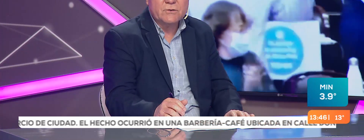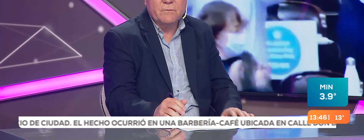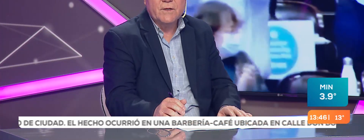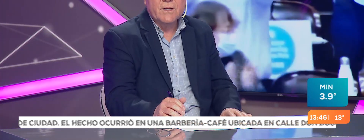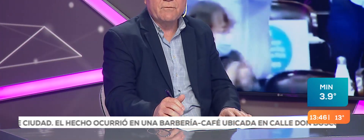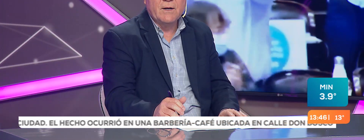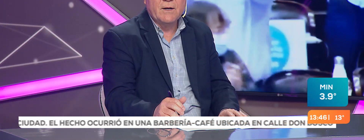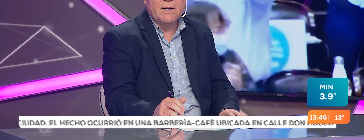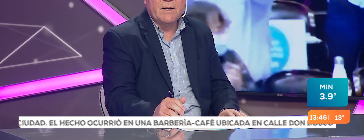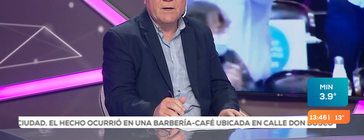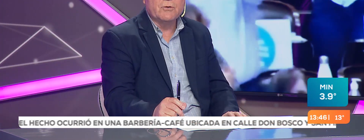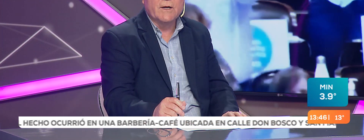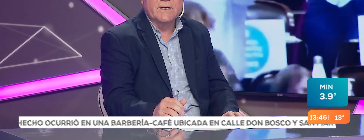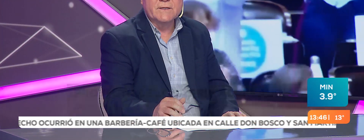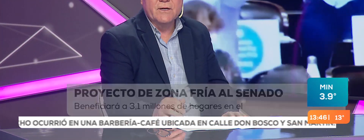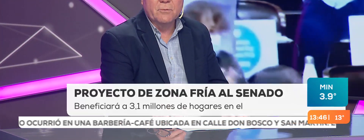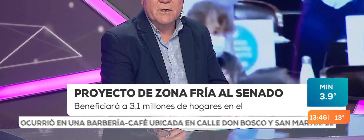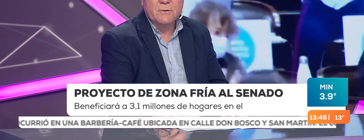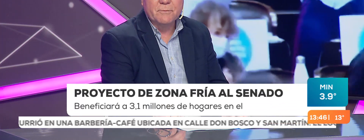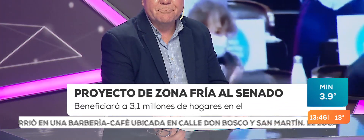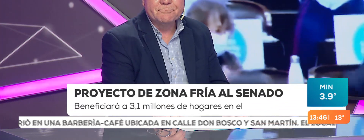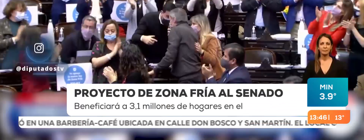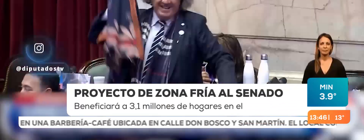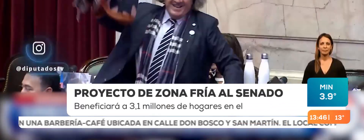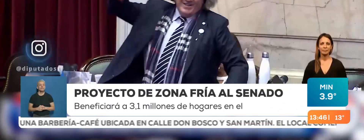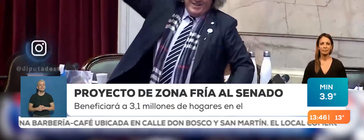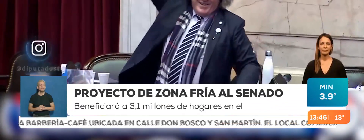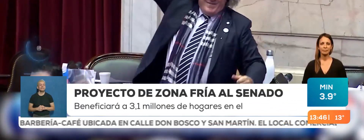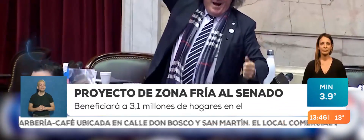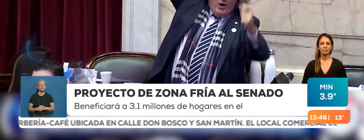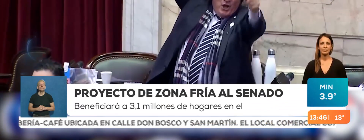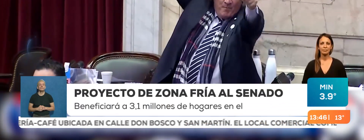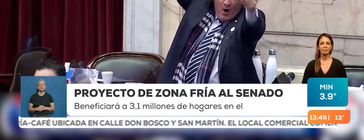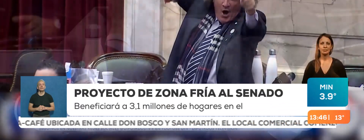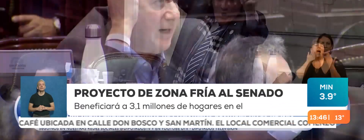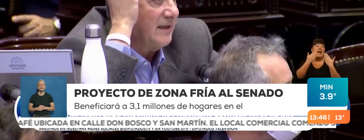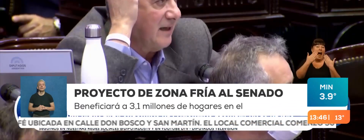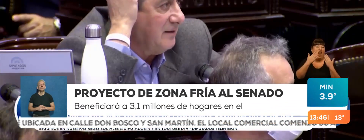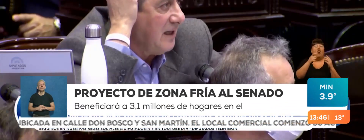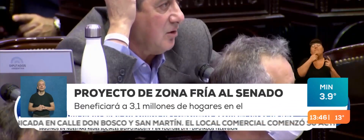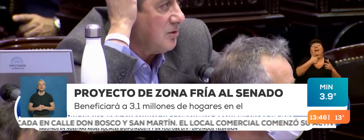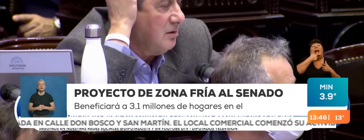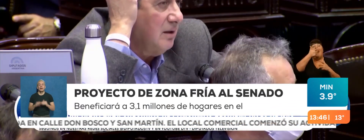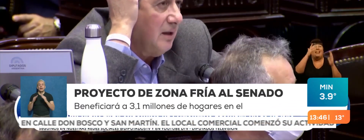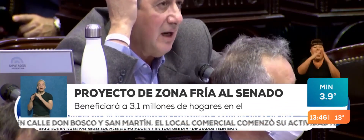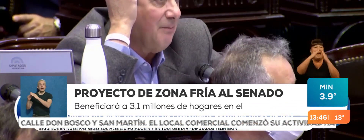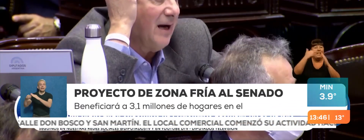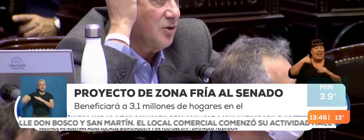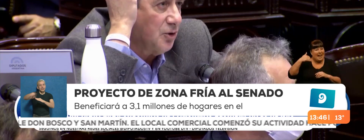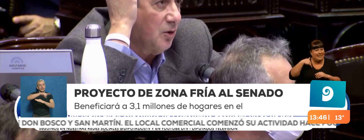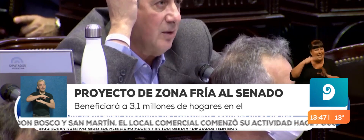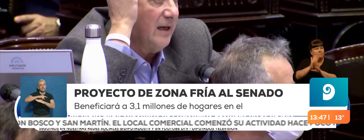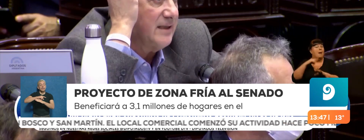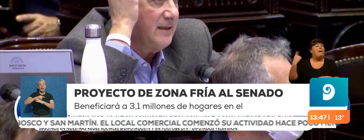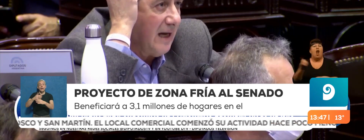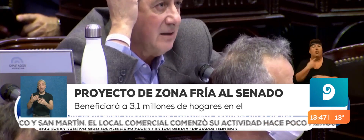una larga sesión que finalmente les permitió alcanzar el objetivo. El calor en los hogares argentinos es